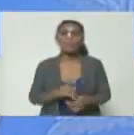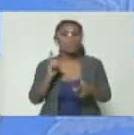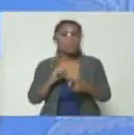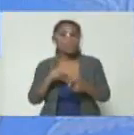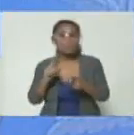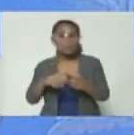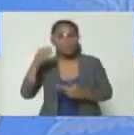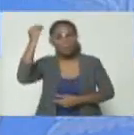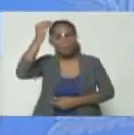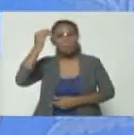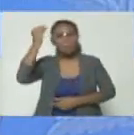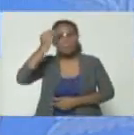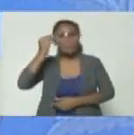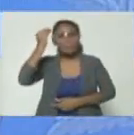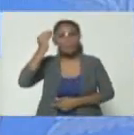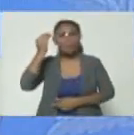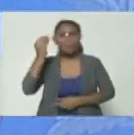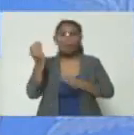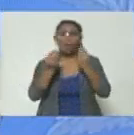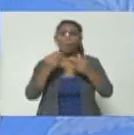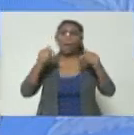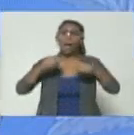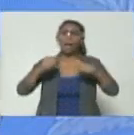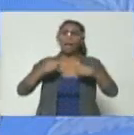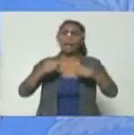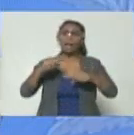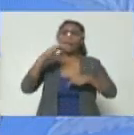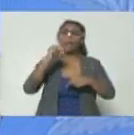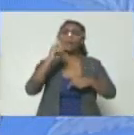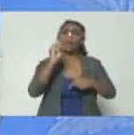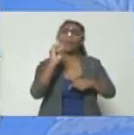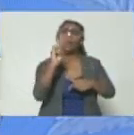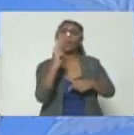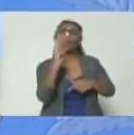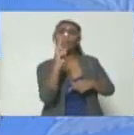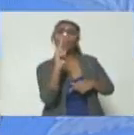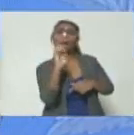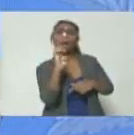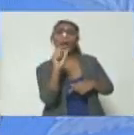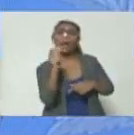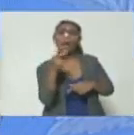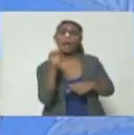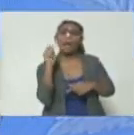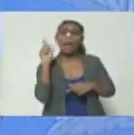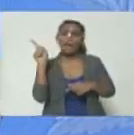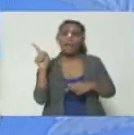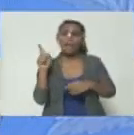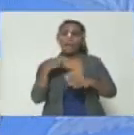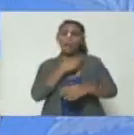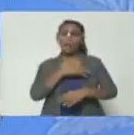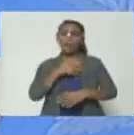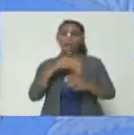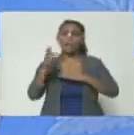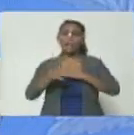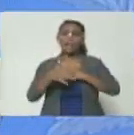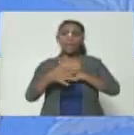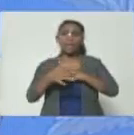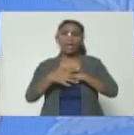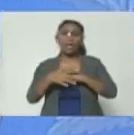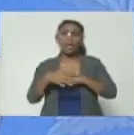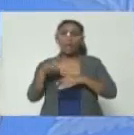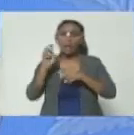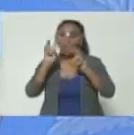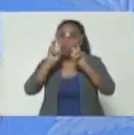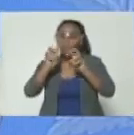Entonces creyeron que como aquí estaban los noruegos, y como aquí estaba la misión técnica exploratoria de la Unión Europea, que